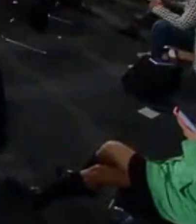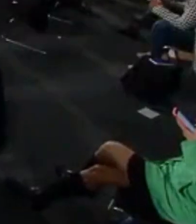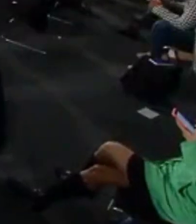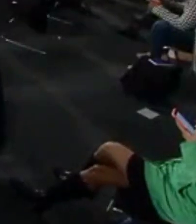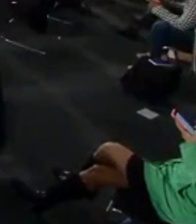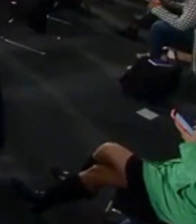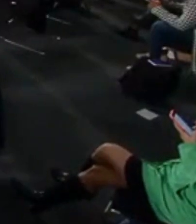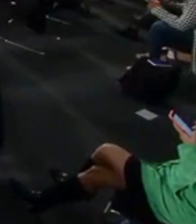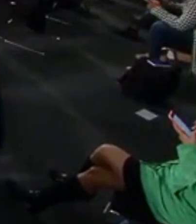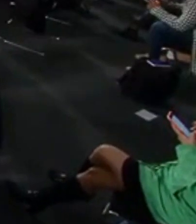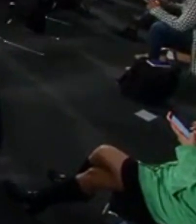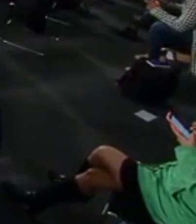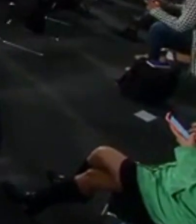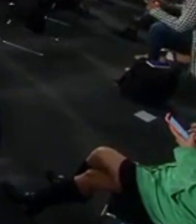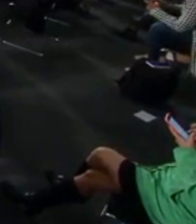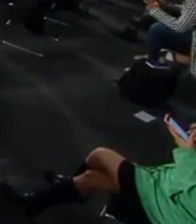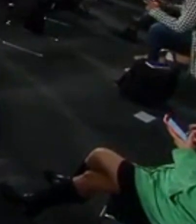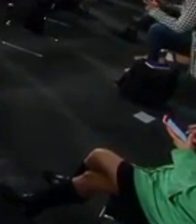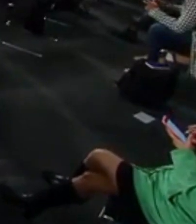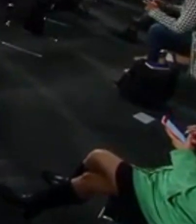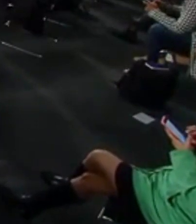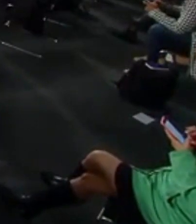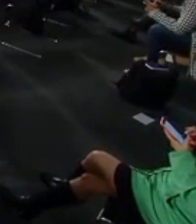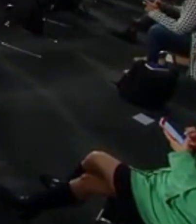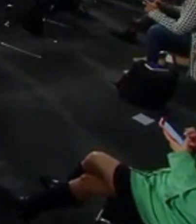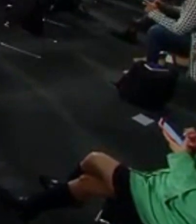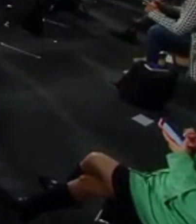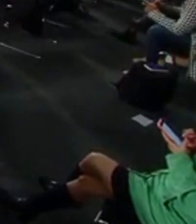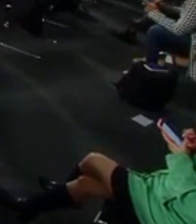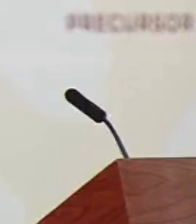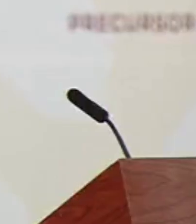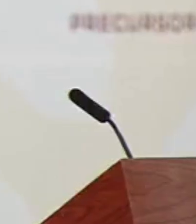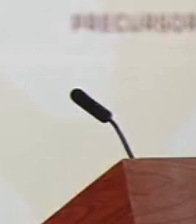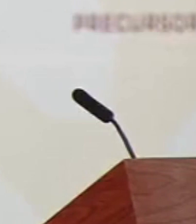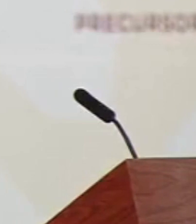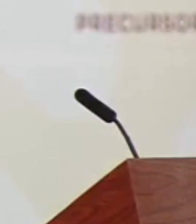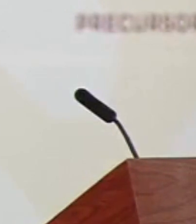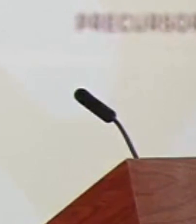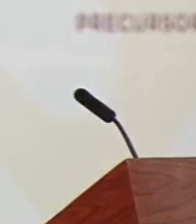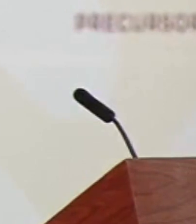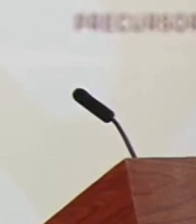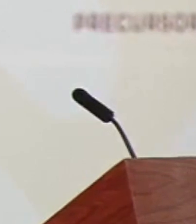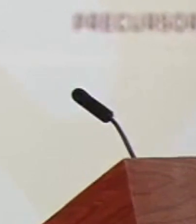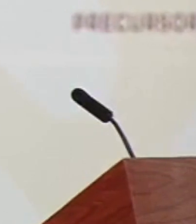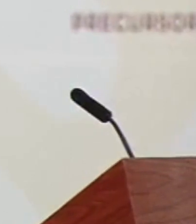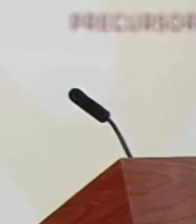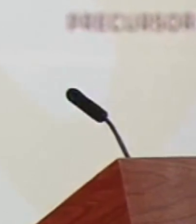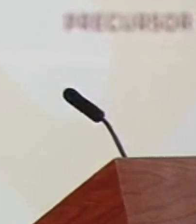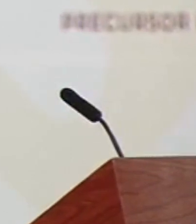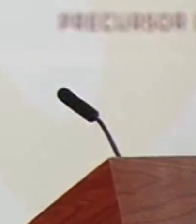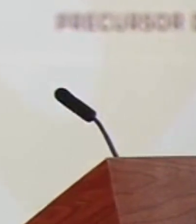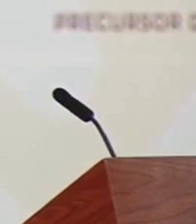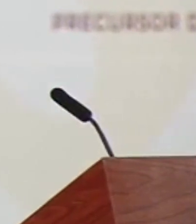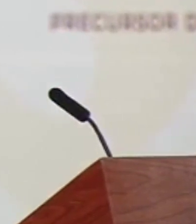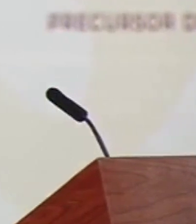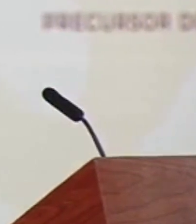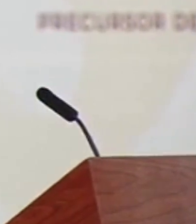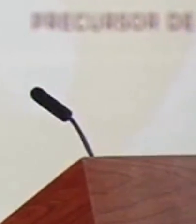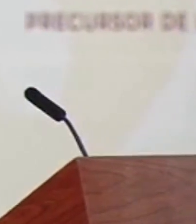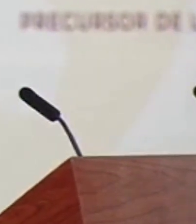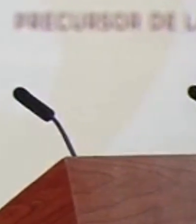todos